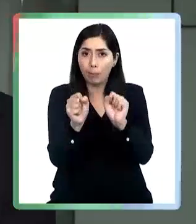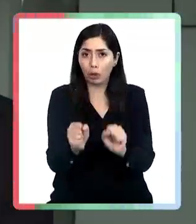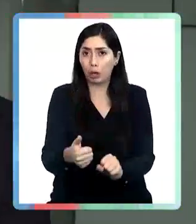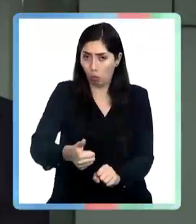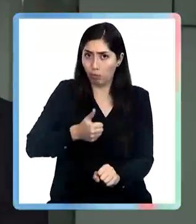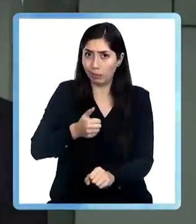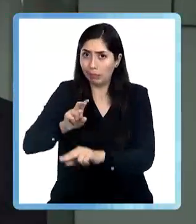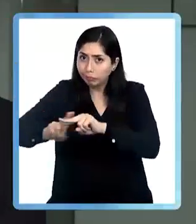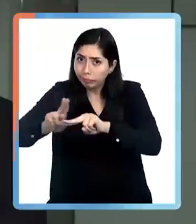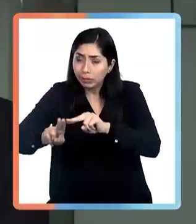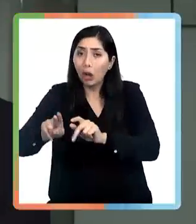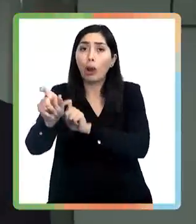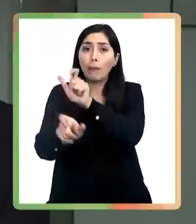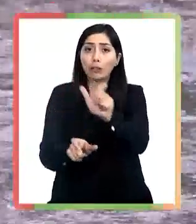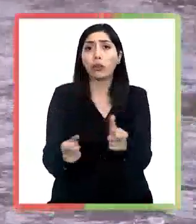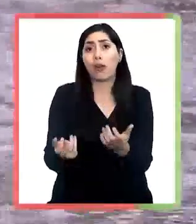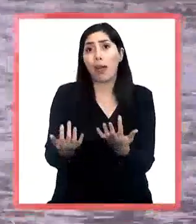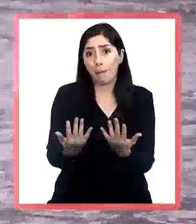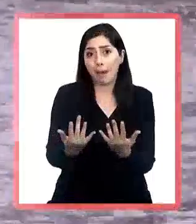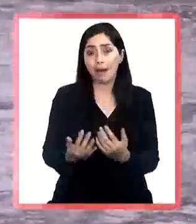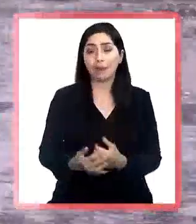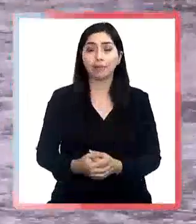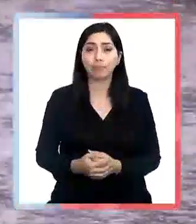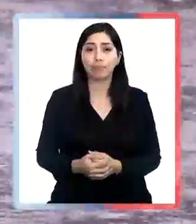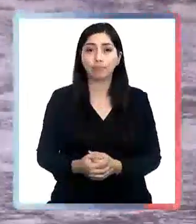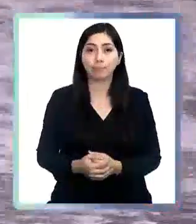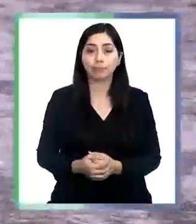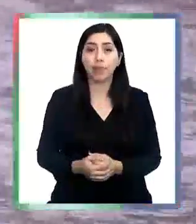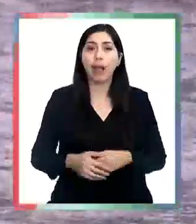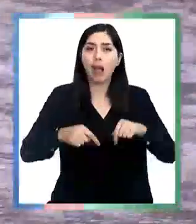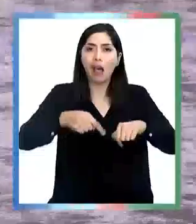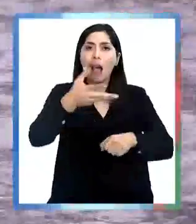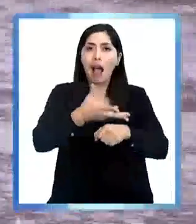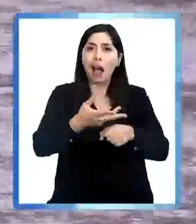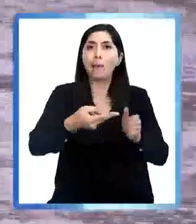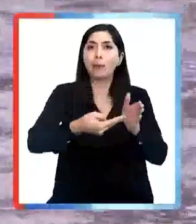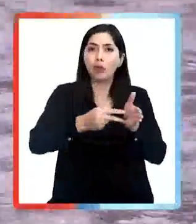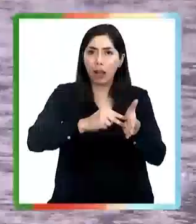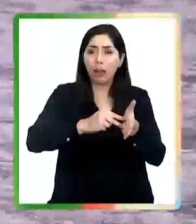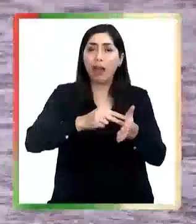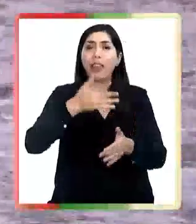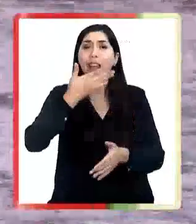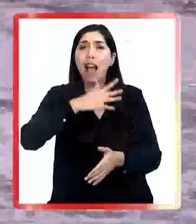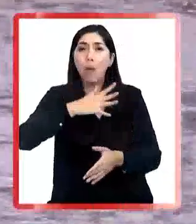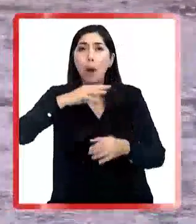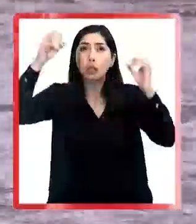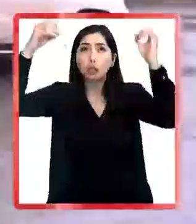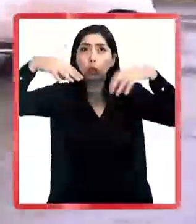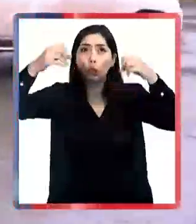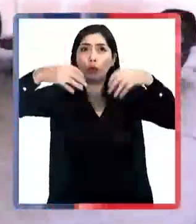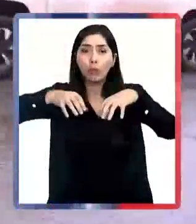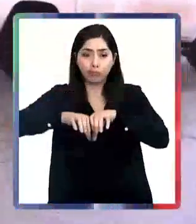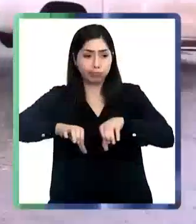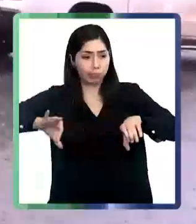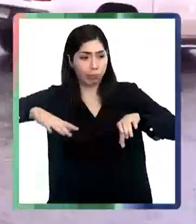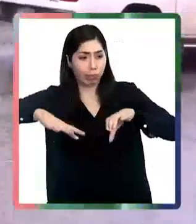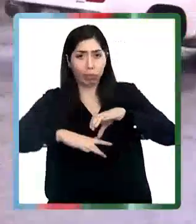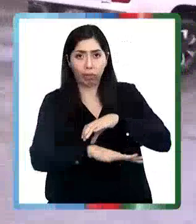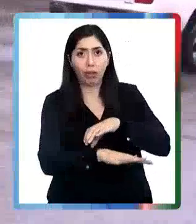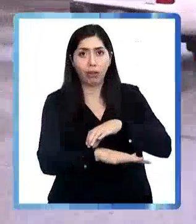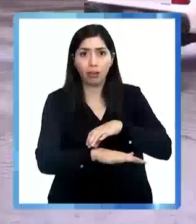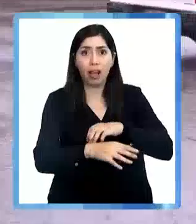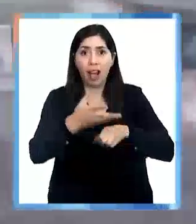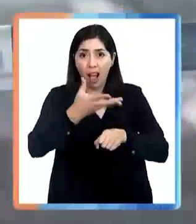ejecutar finalmente lo que las personas más esperan. A todas luces aquí hay un problema de evacuación de aguas lluvias que se arrastra desde hace varios años